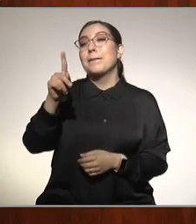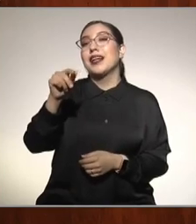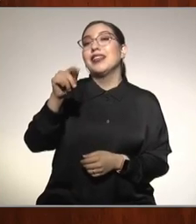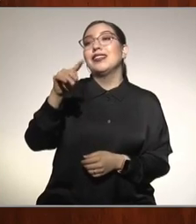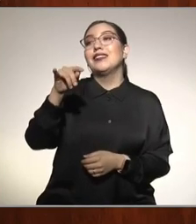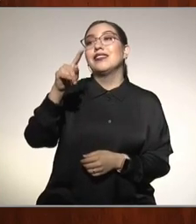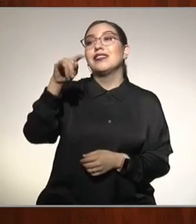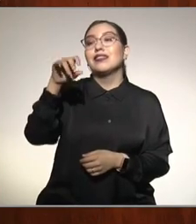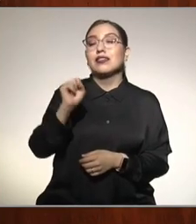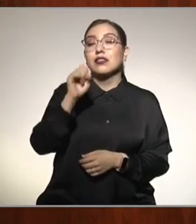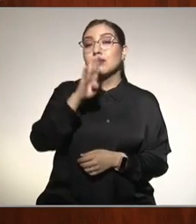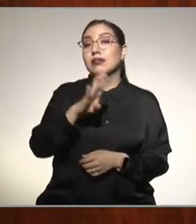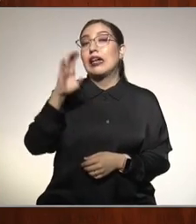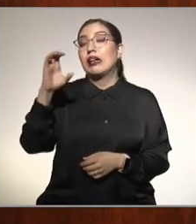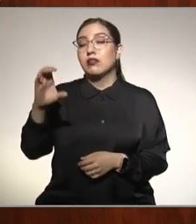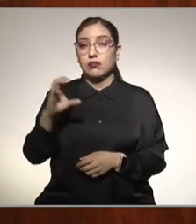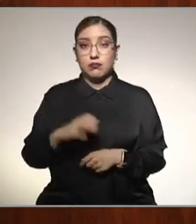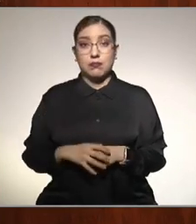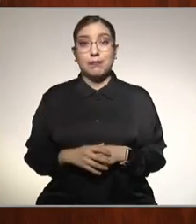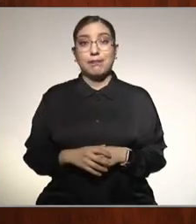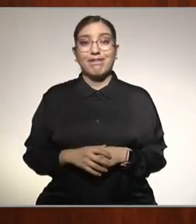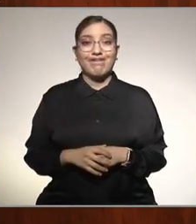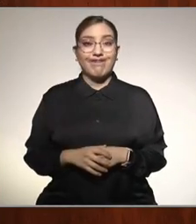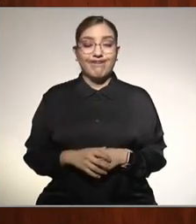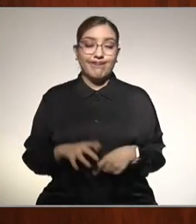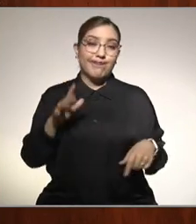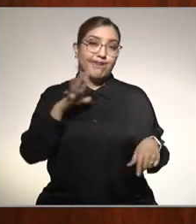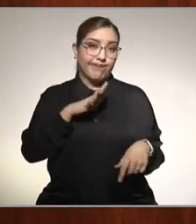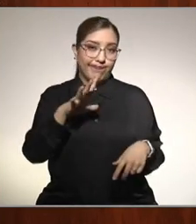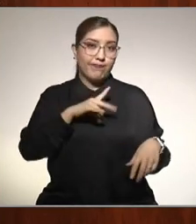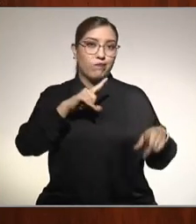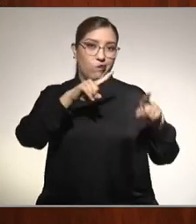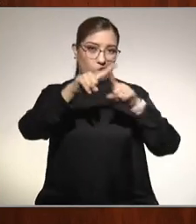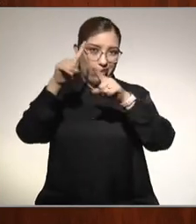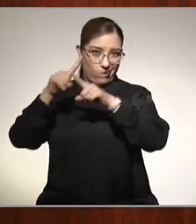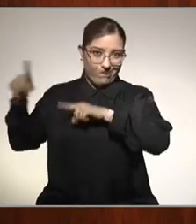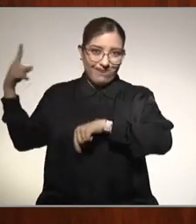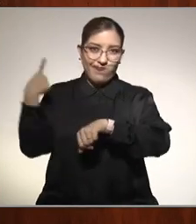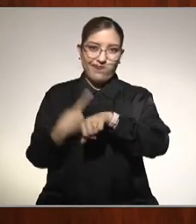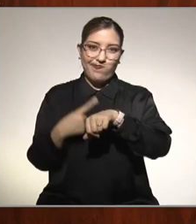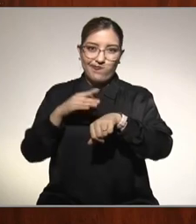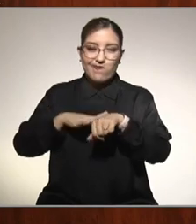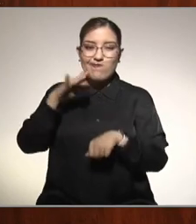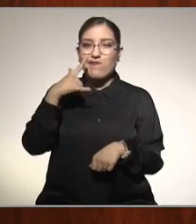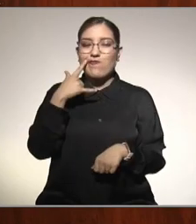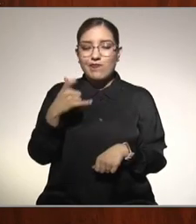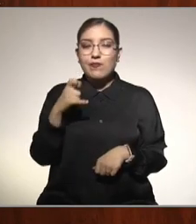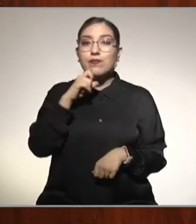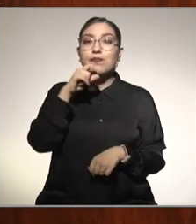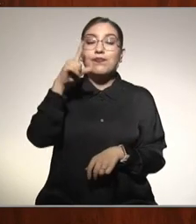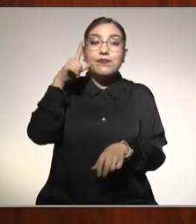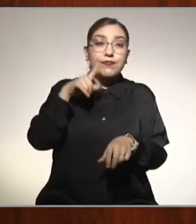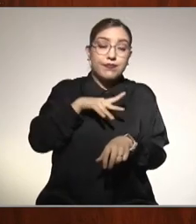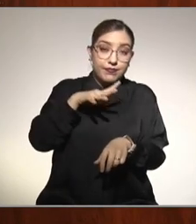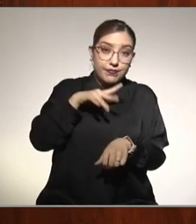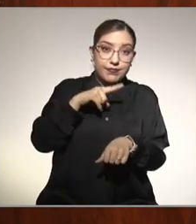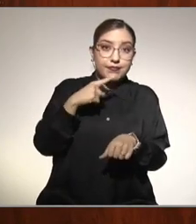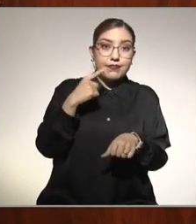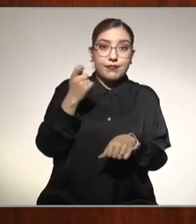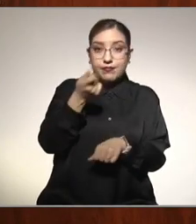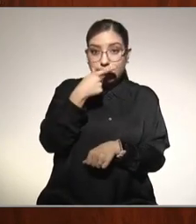nuestro país. Hay otras enfermedades un poco más raras, también puede haber medicamentos, también puede ser